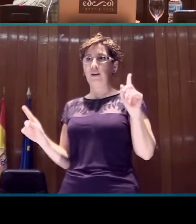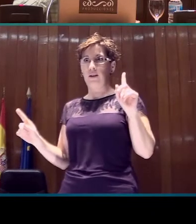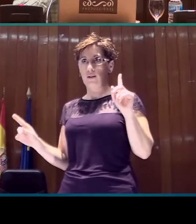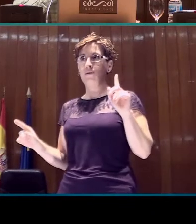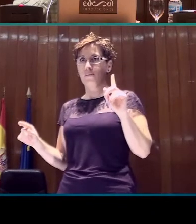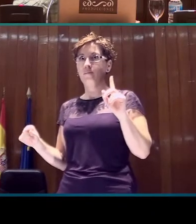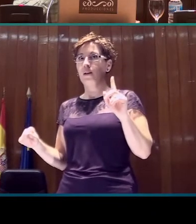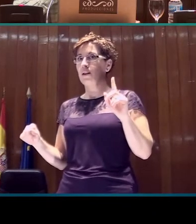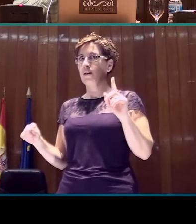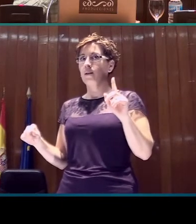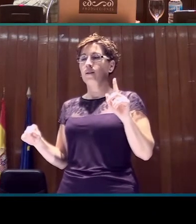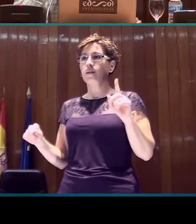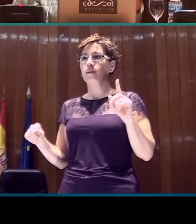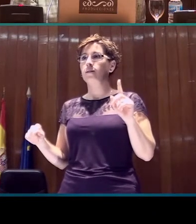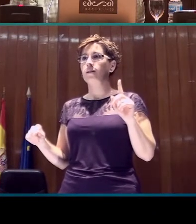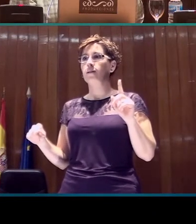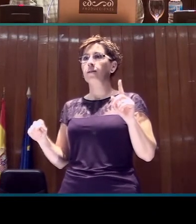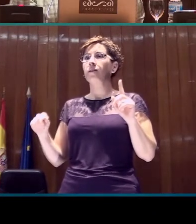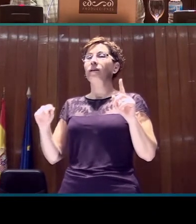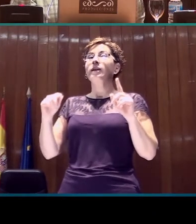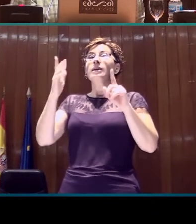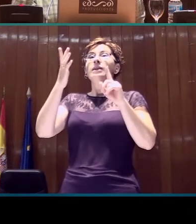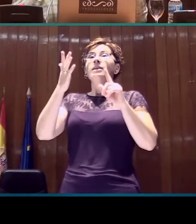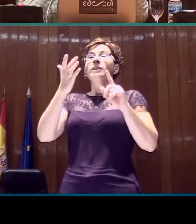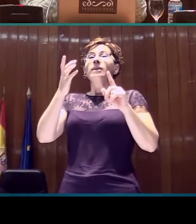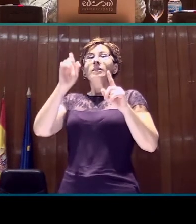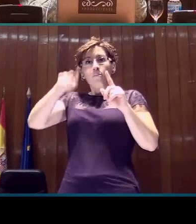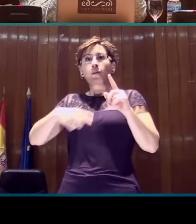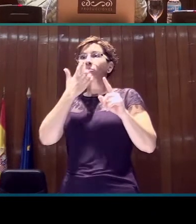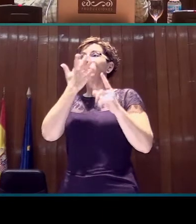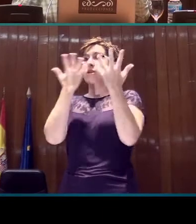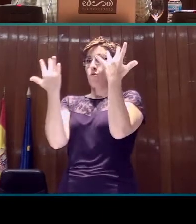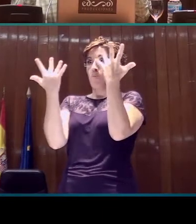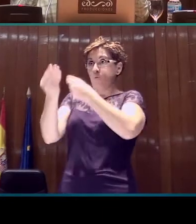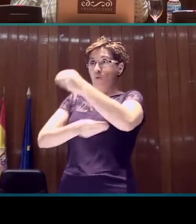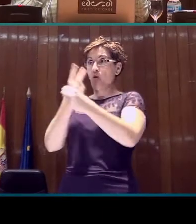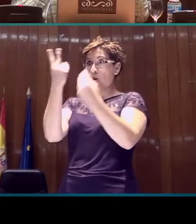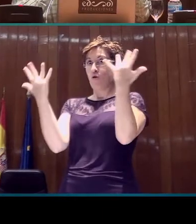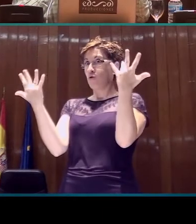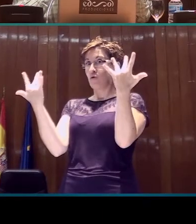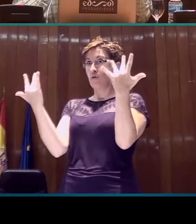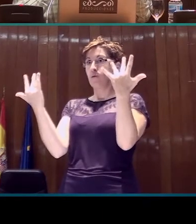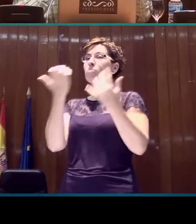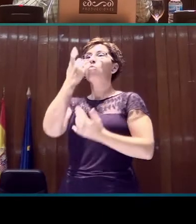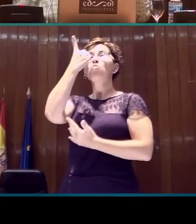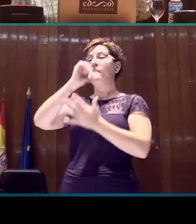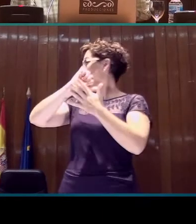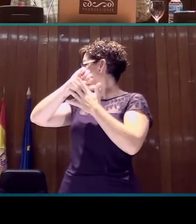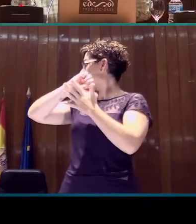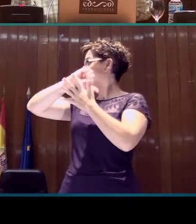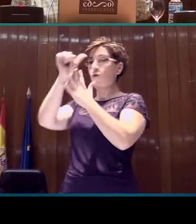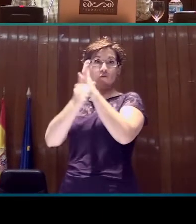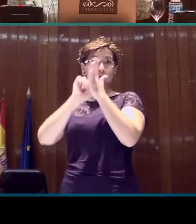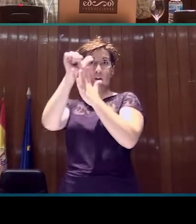Y tampoco son signos bimanuales en los que simplemente mantengo una de las configuraciones de un